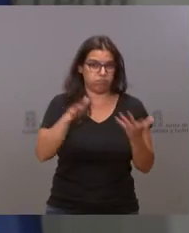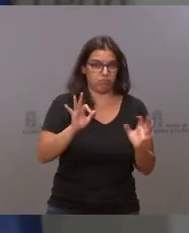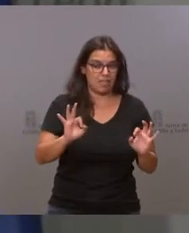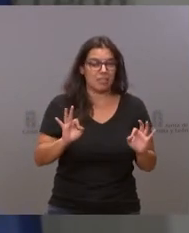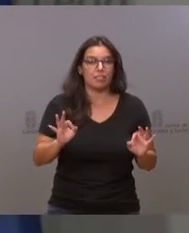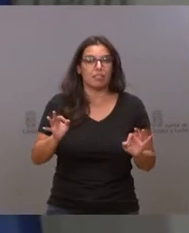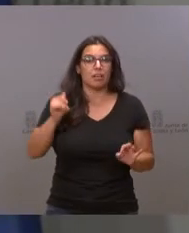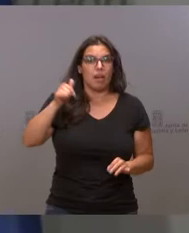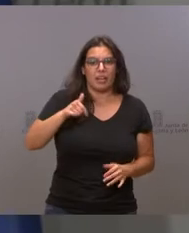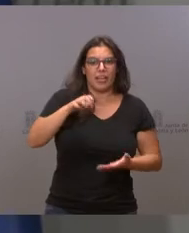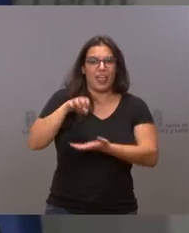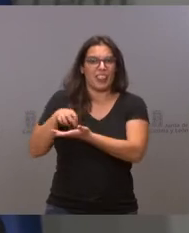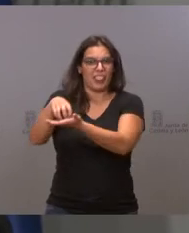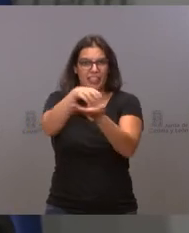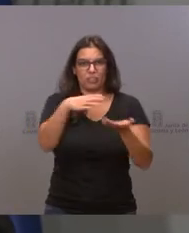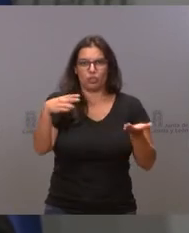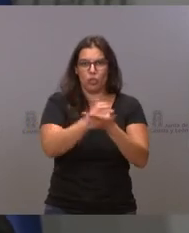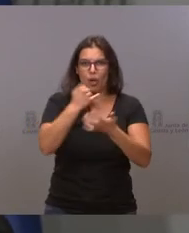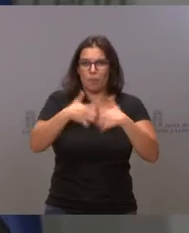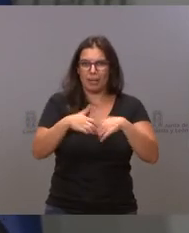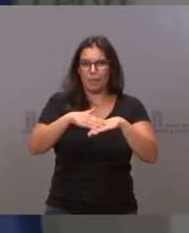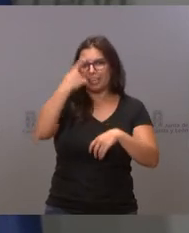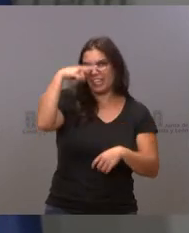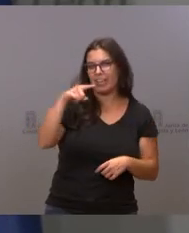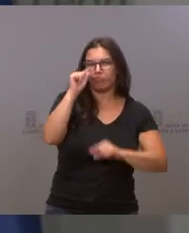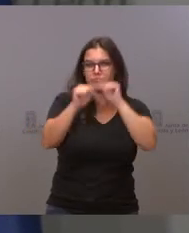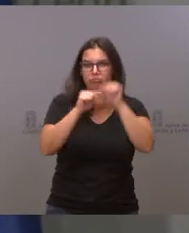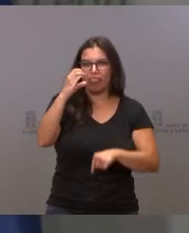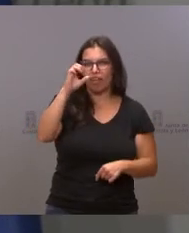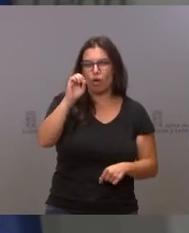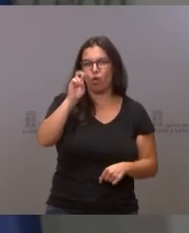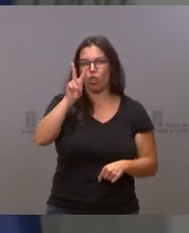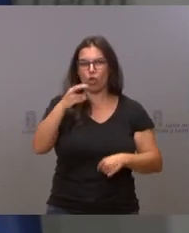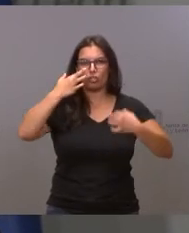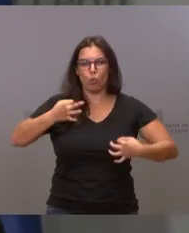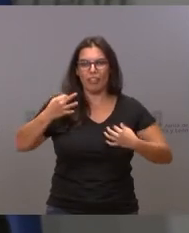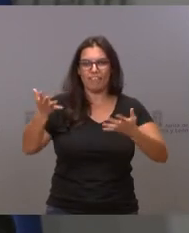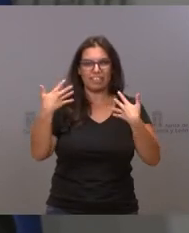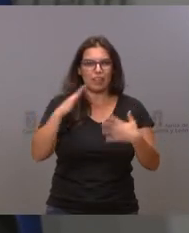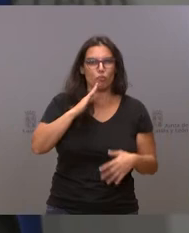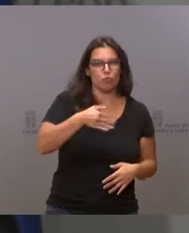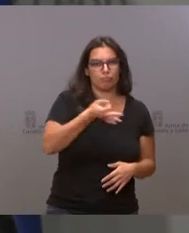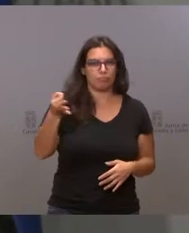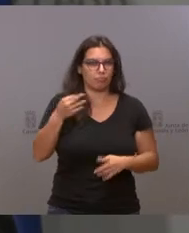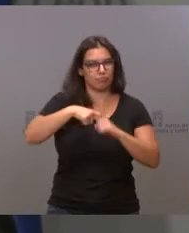centros con medidores de CO2 para asegurar la ventilación adecuada. Y en resumidas cuentas,